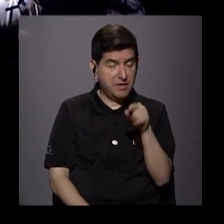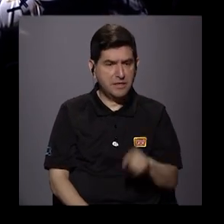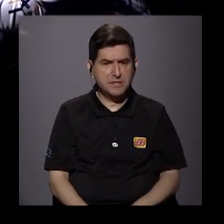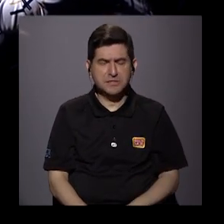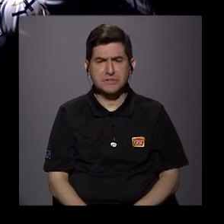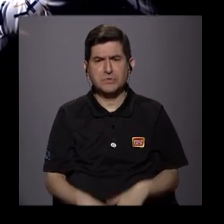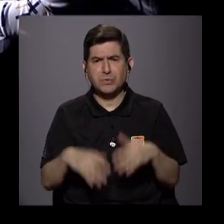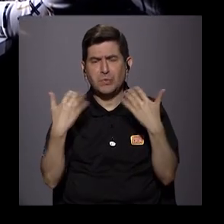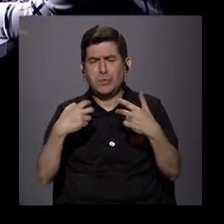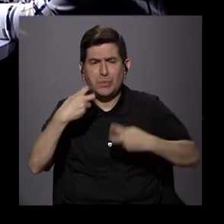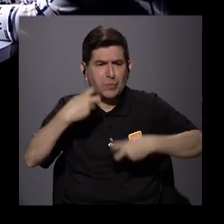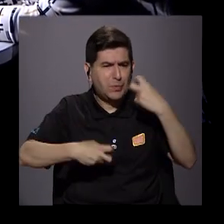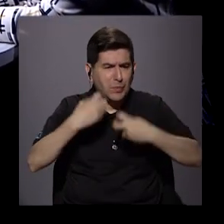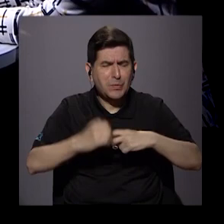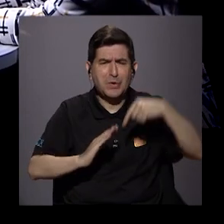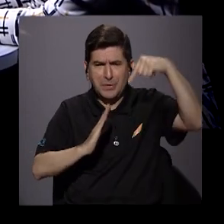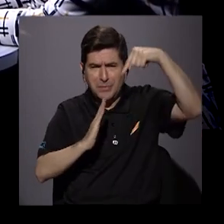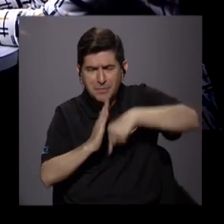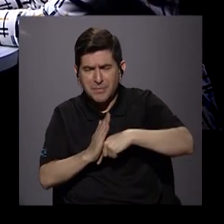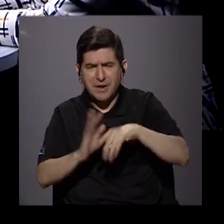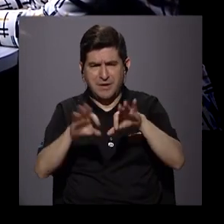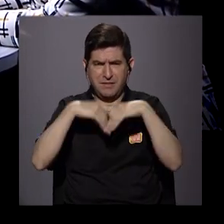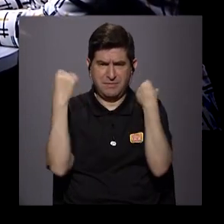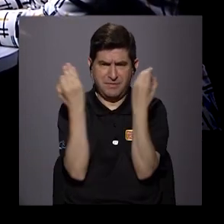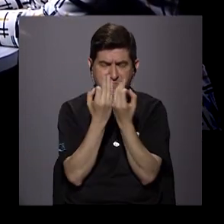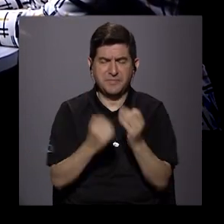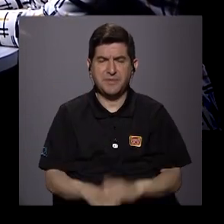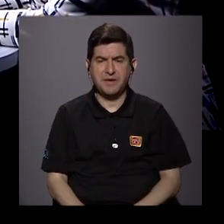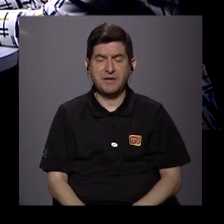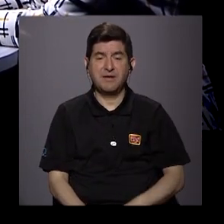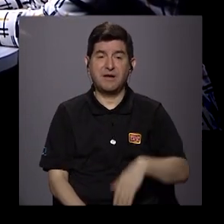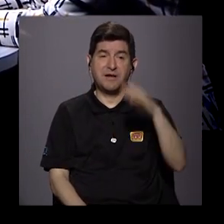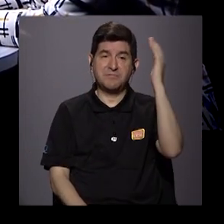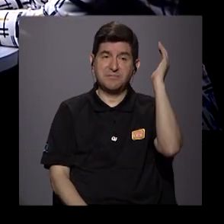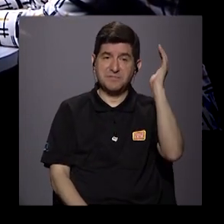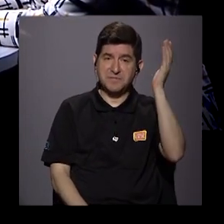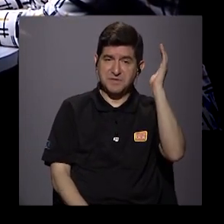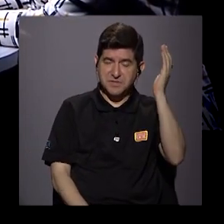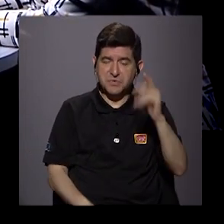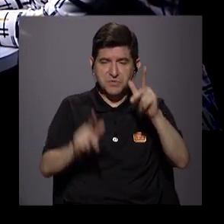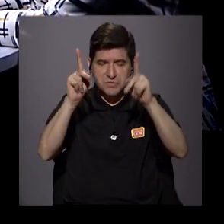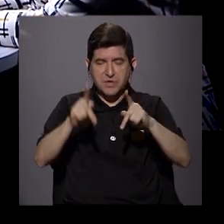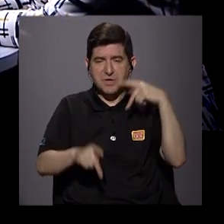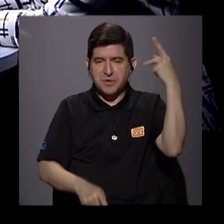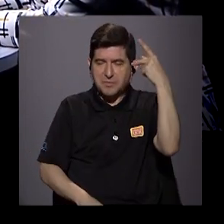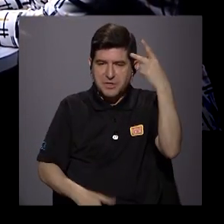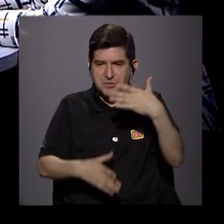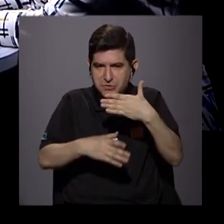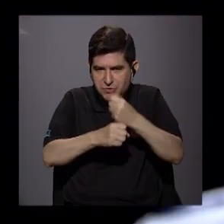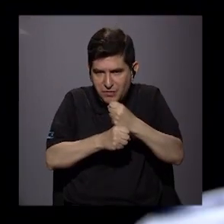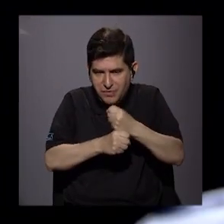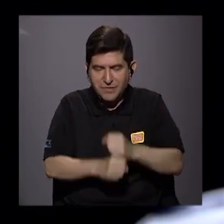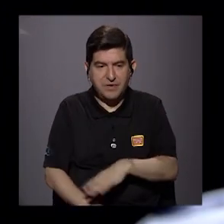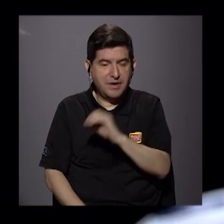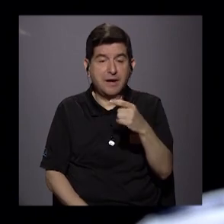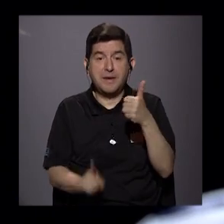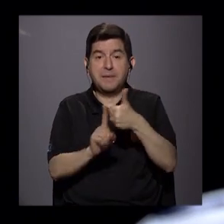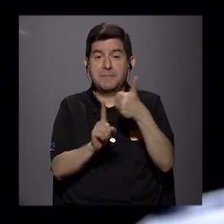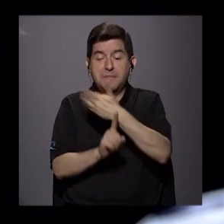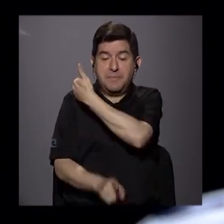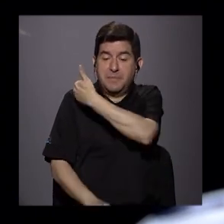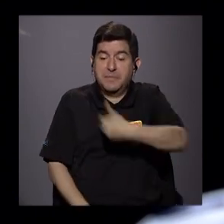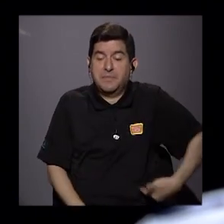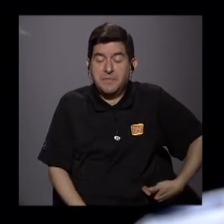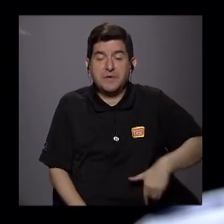algo más sofocante para las familias. Está el discurso directamente de quienes hacen política e inclusive el mismo presidente